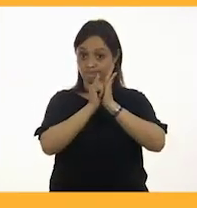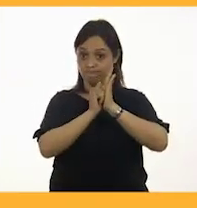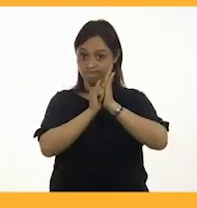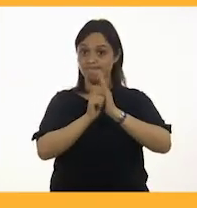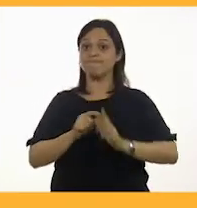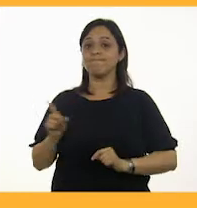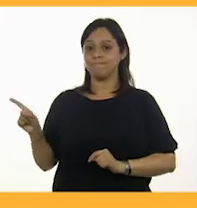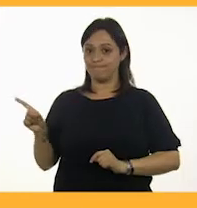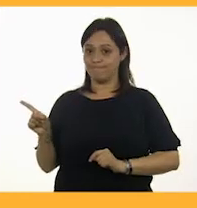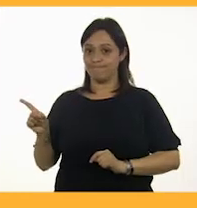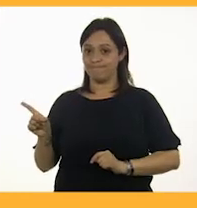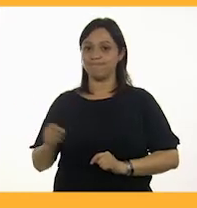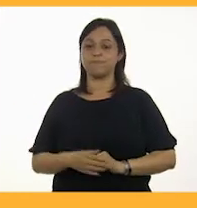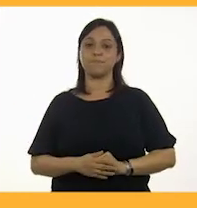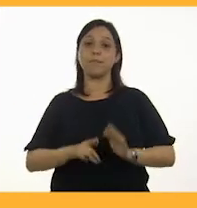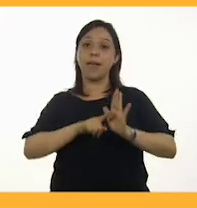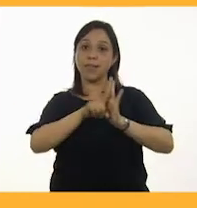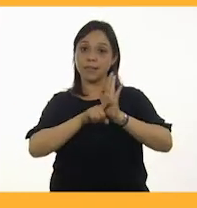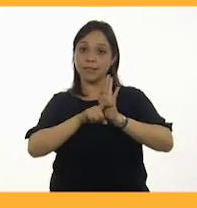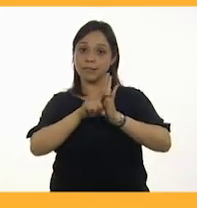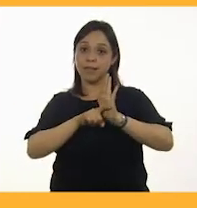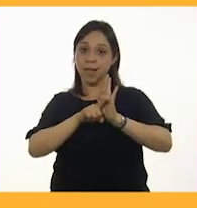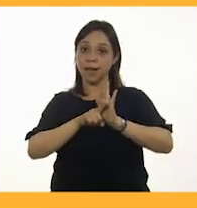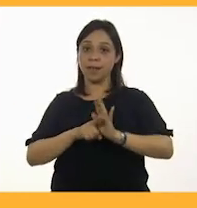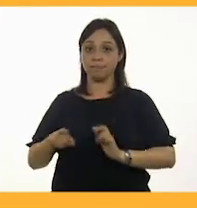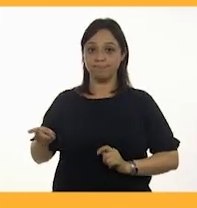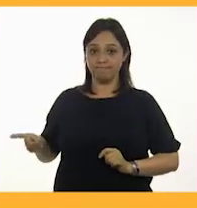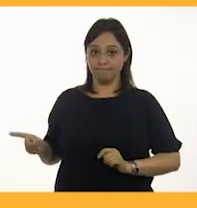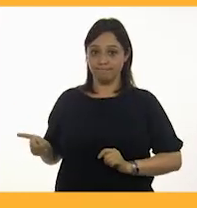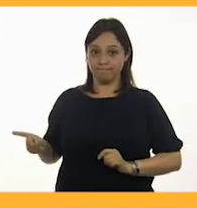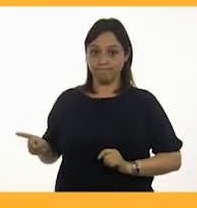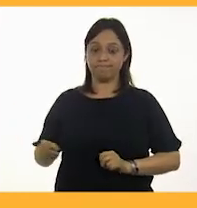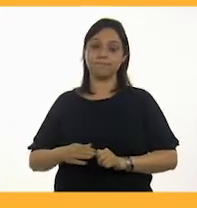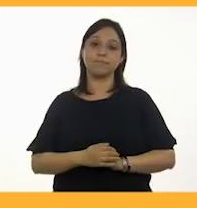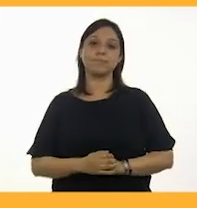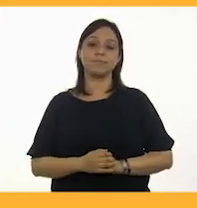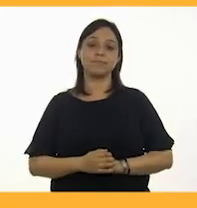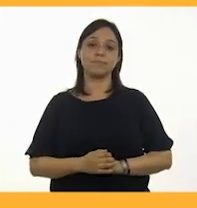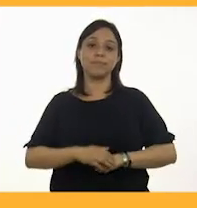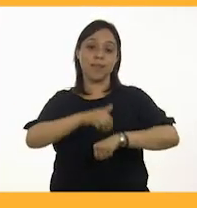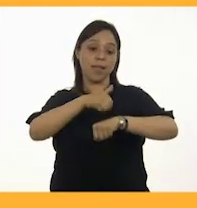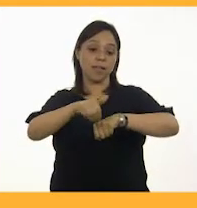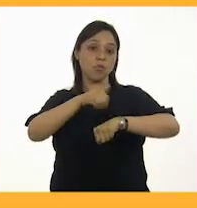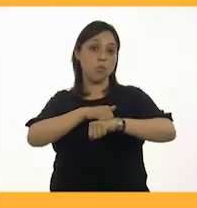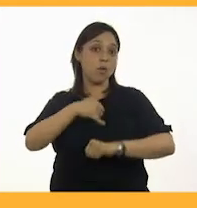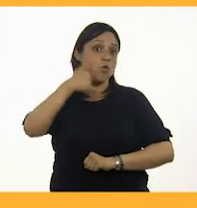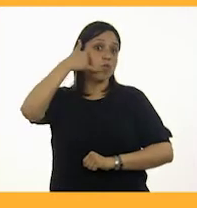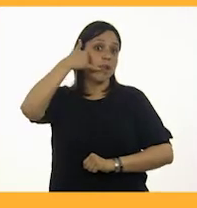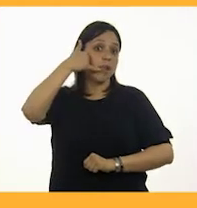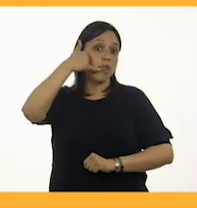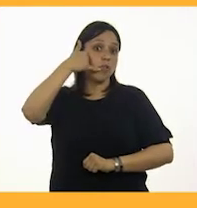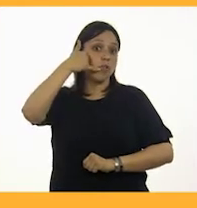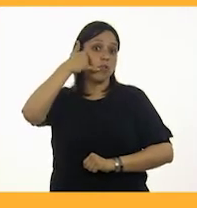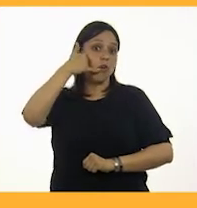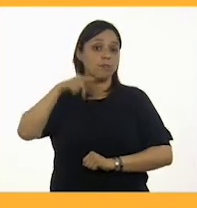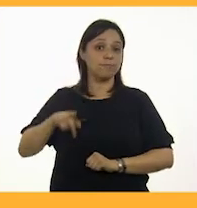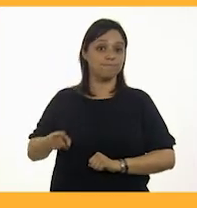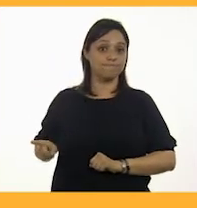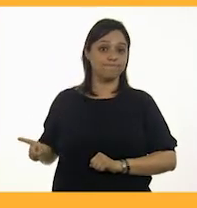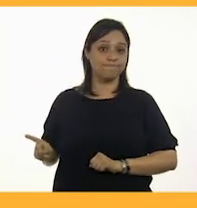canal cep. En Instagram, arroba cep.mx Teléfonos Educatel 800